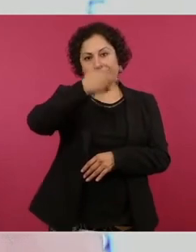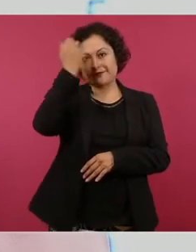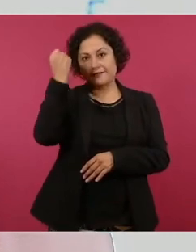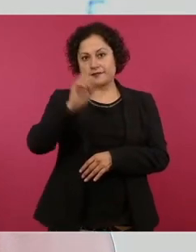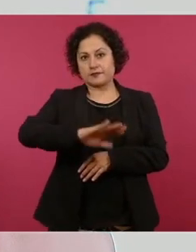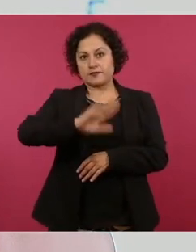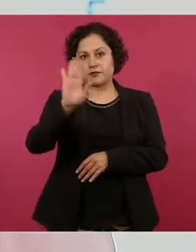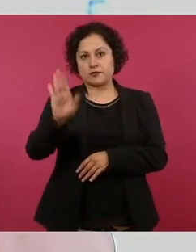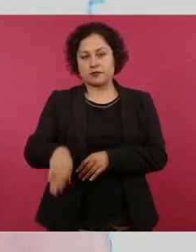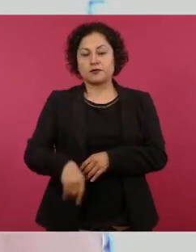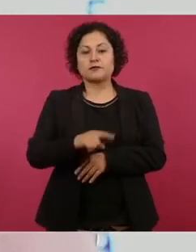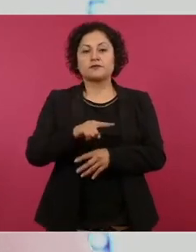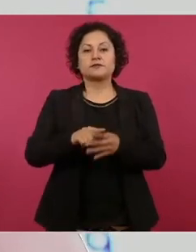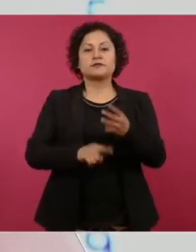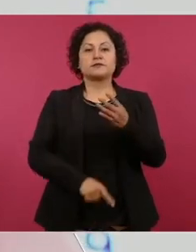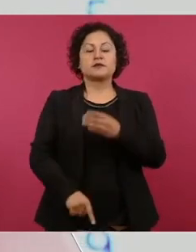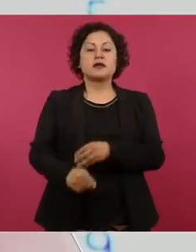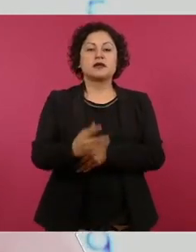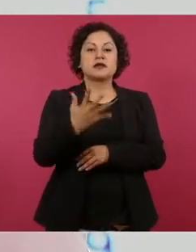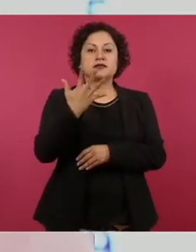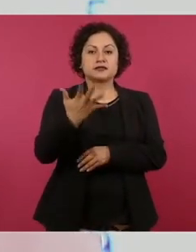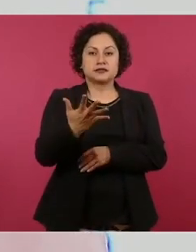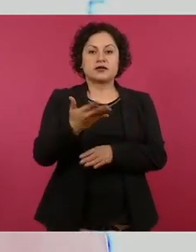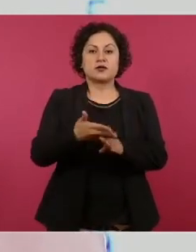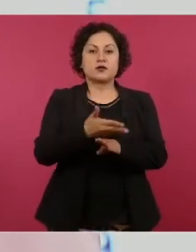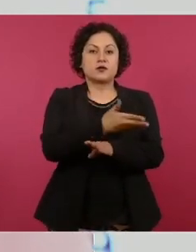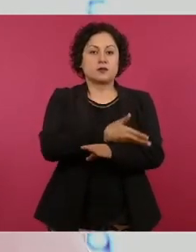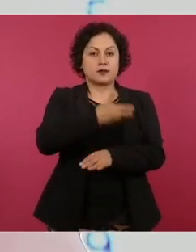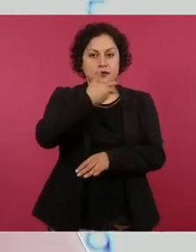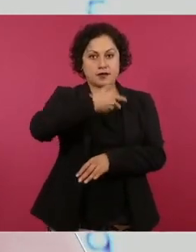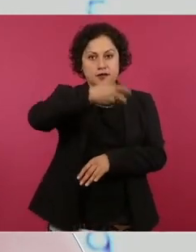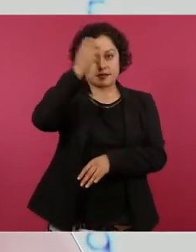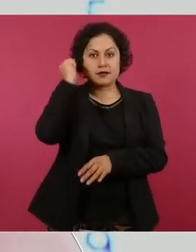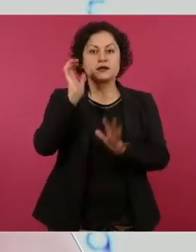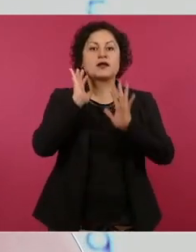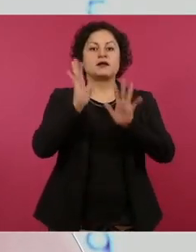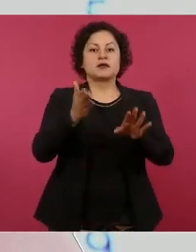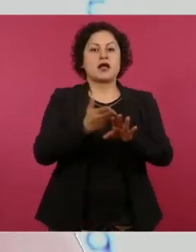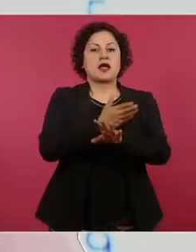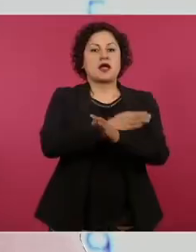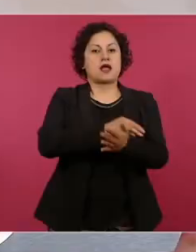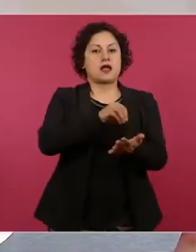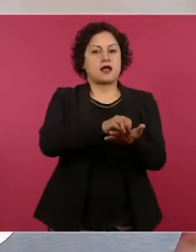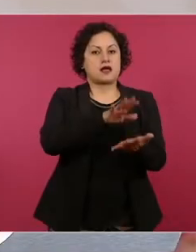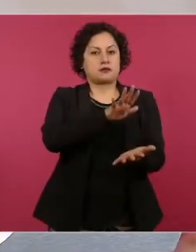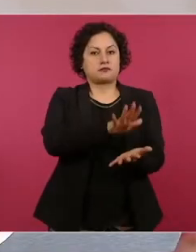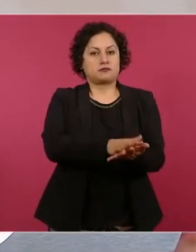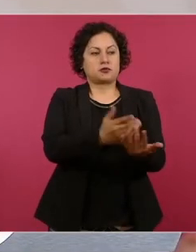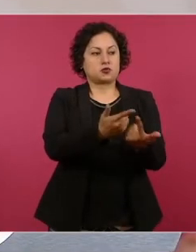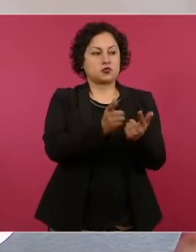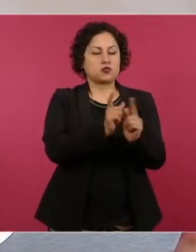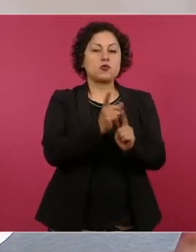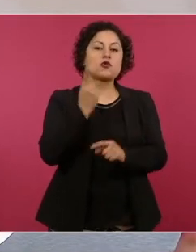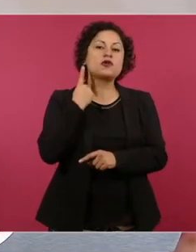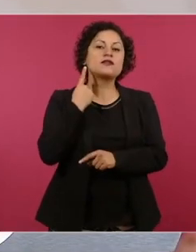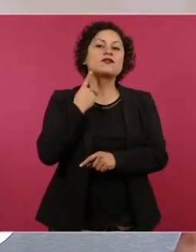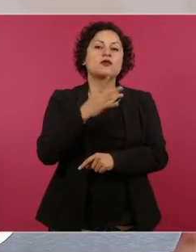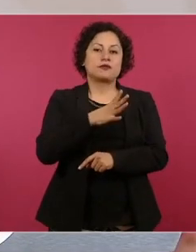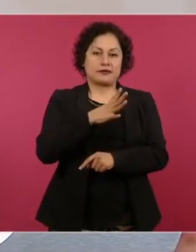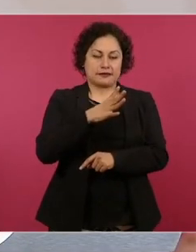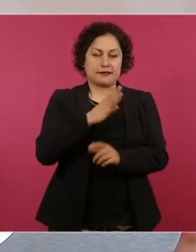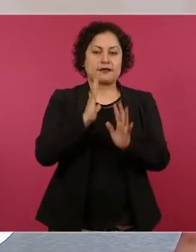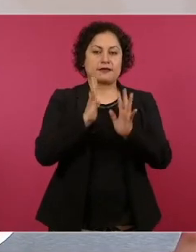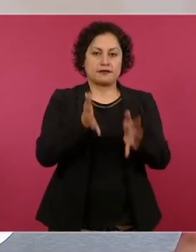precandidatos, quienes ya contaban con recinto oficial ante sus partidos políticos. Además, se